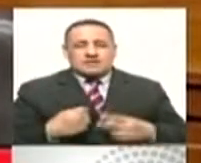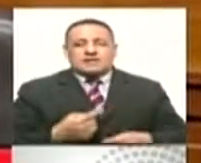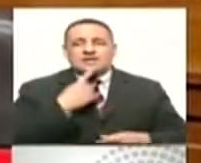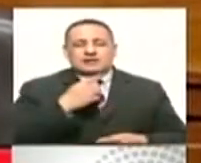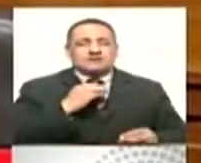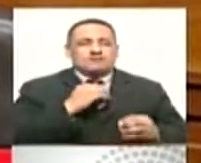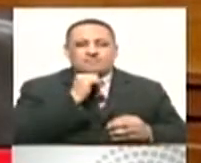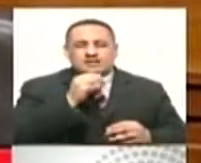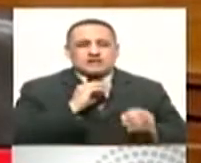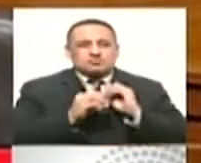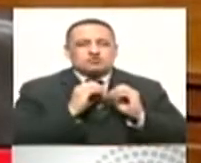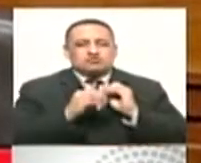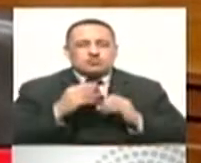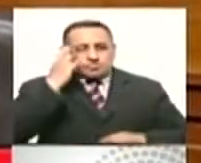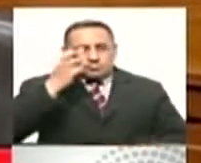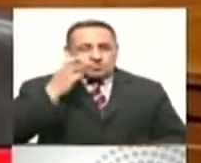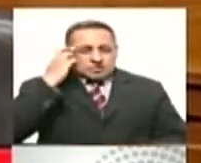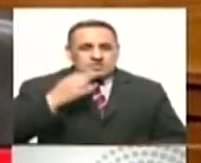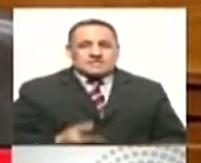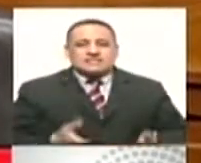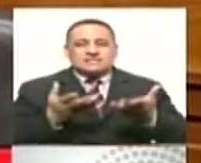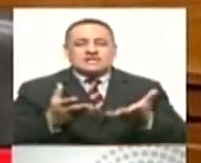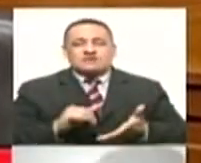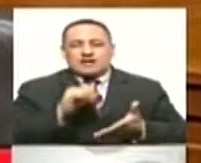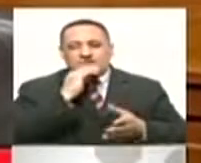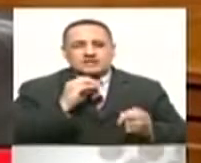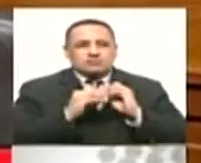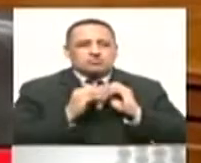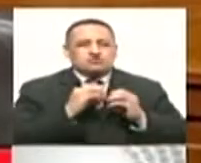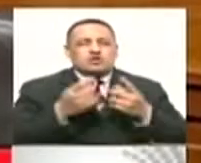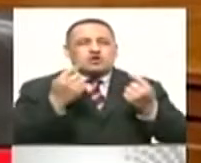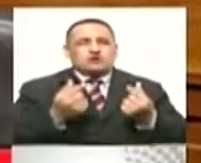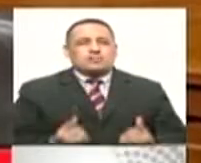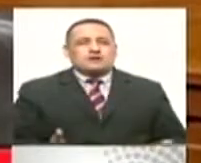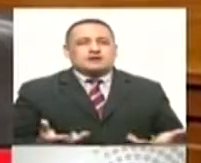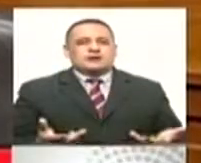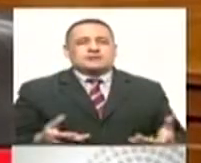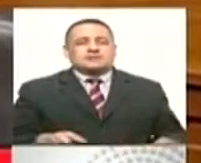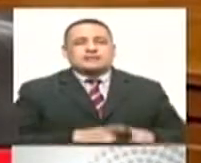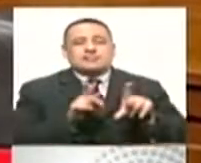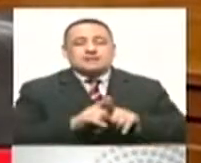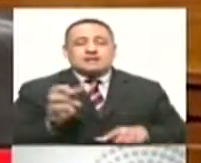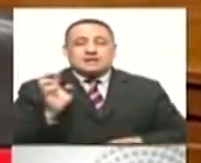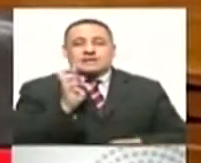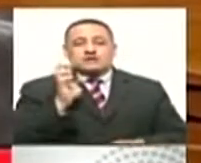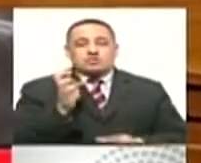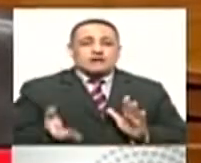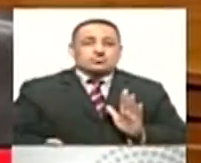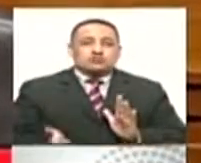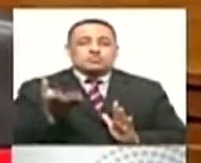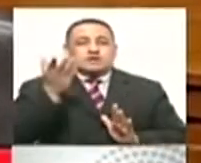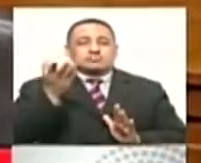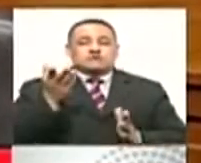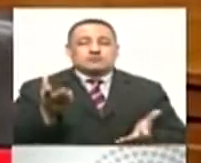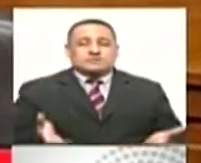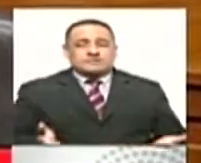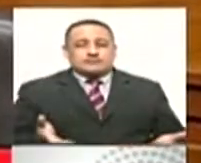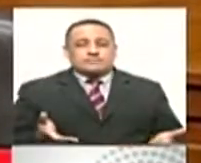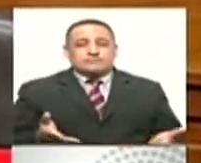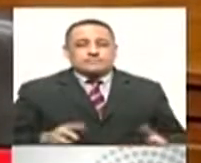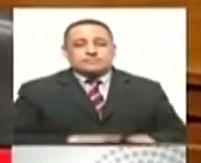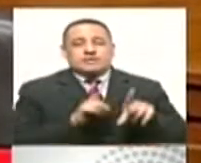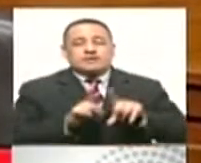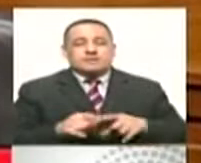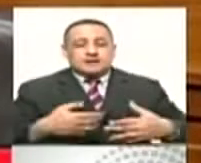vacunación y de las desventajas de no hacerlo, ¿no? Y otra cosa que también hemos visto, que efectivamente